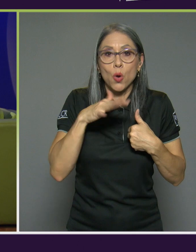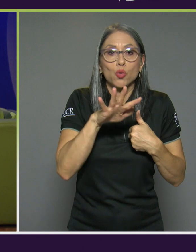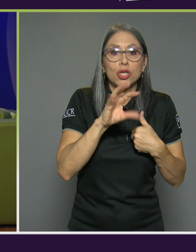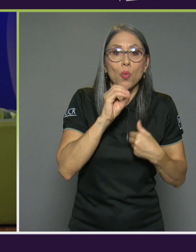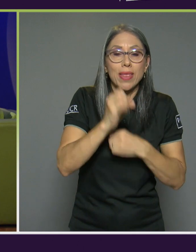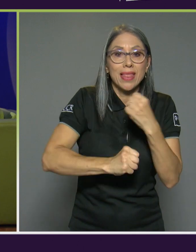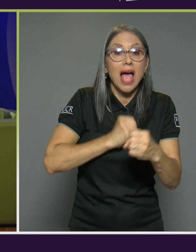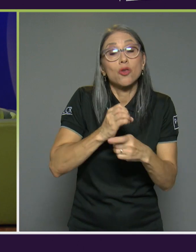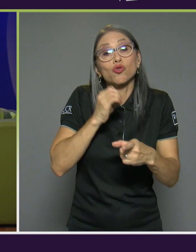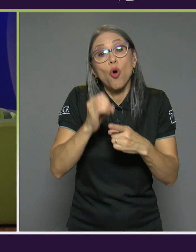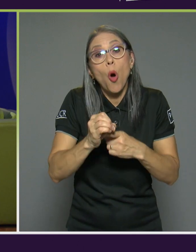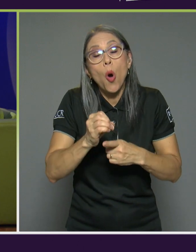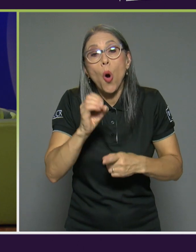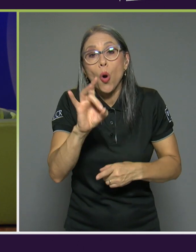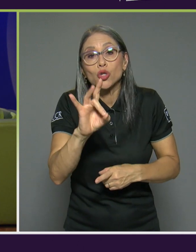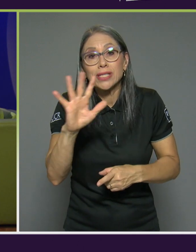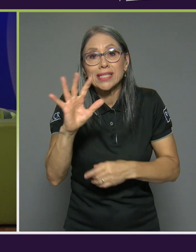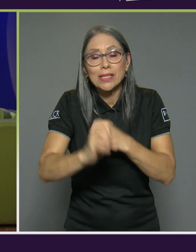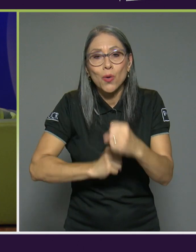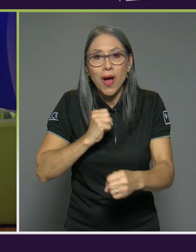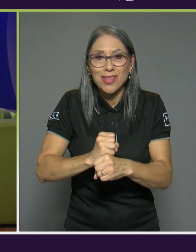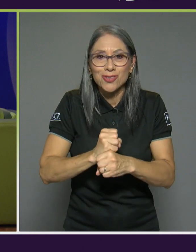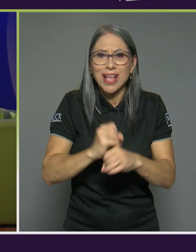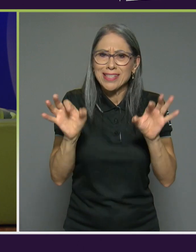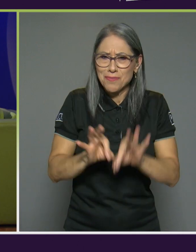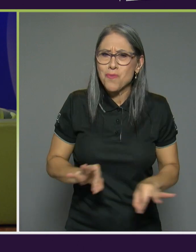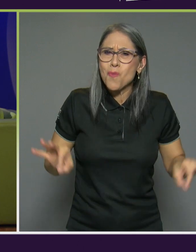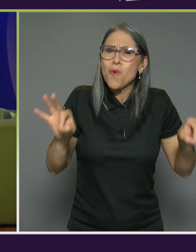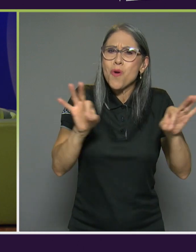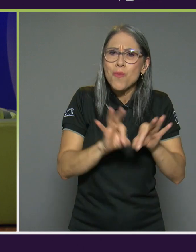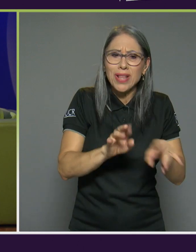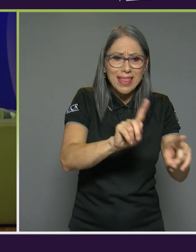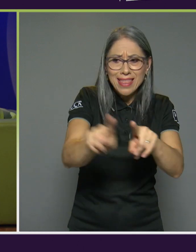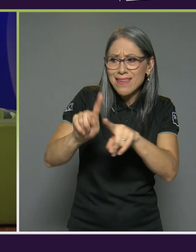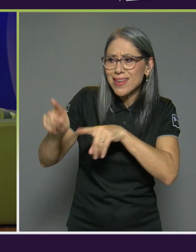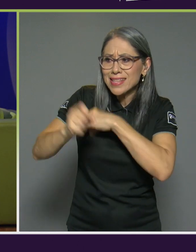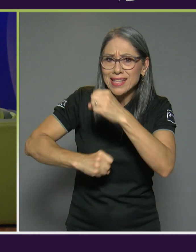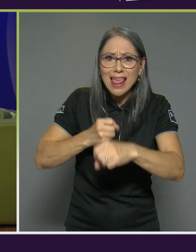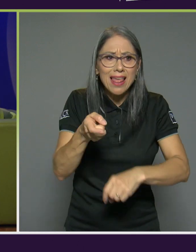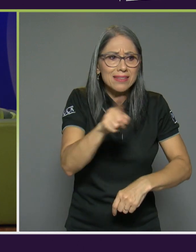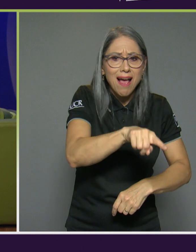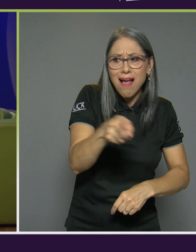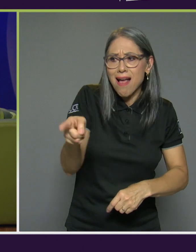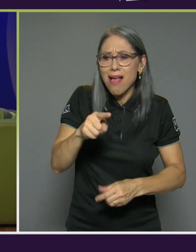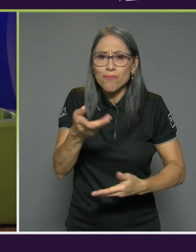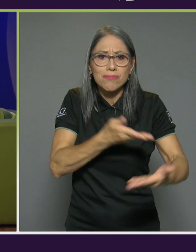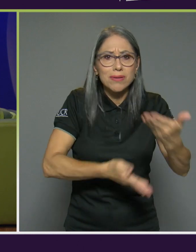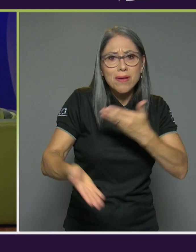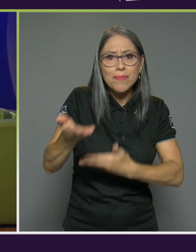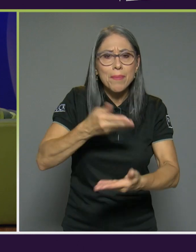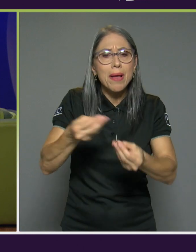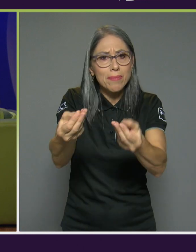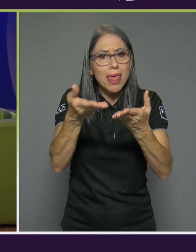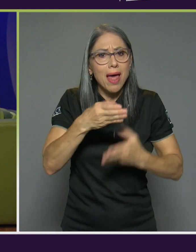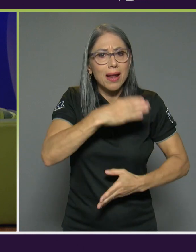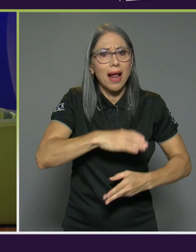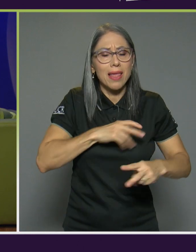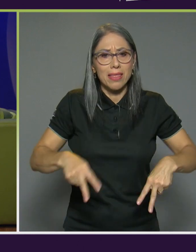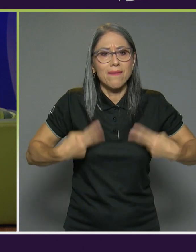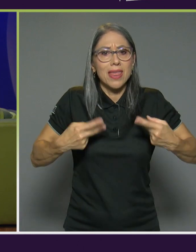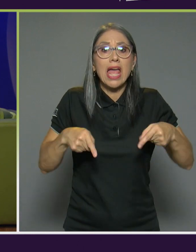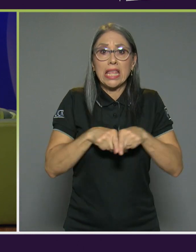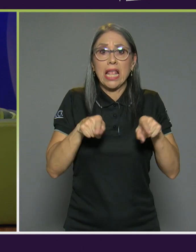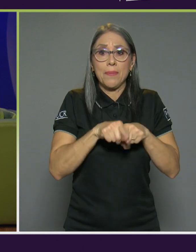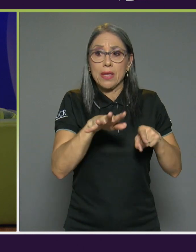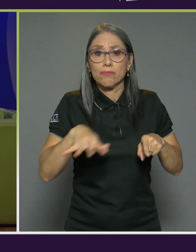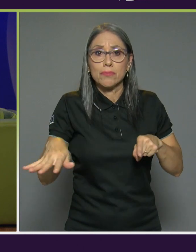es como es intercambio intergeneracional me va a generar calidad de vida y calidad de vida a la comunidad donde me